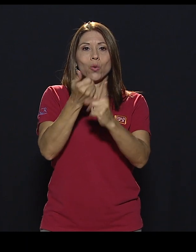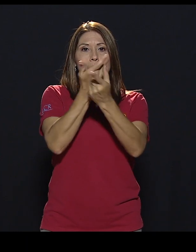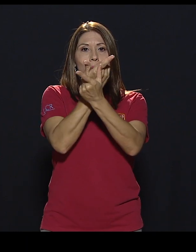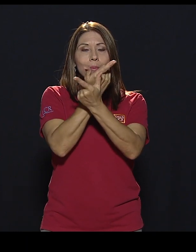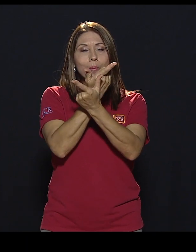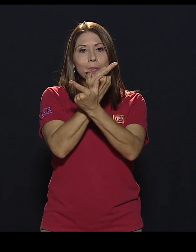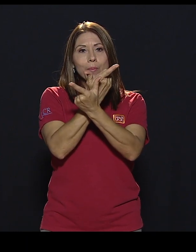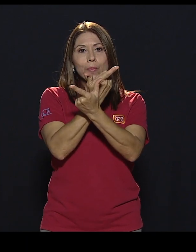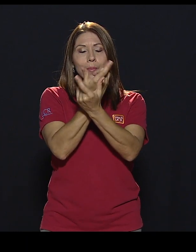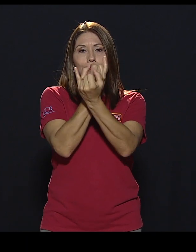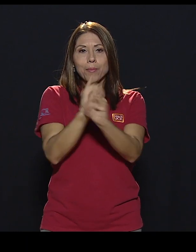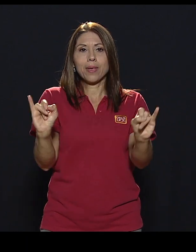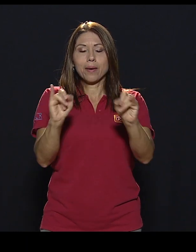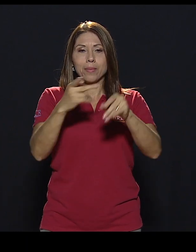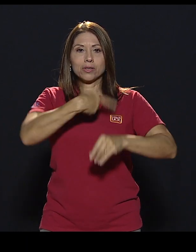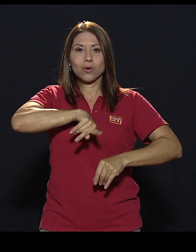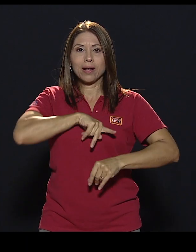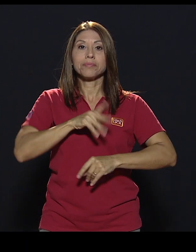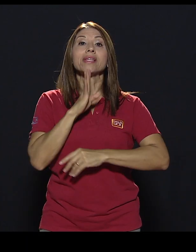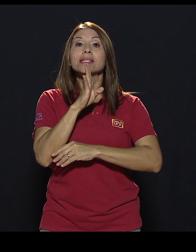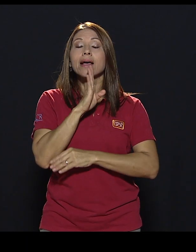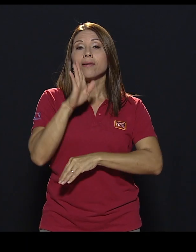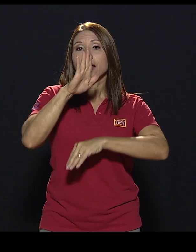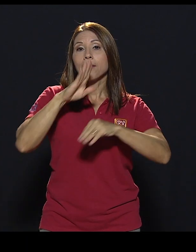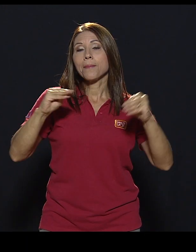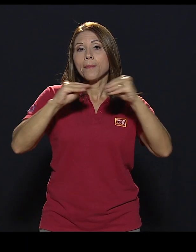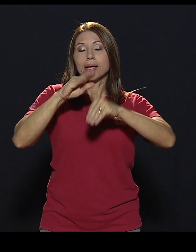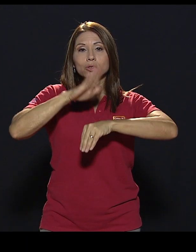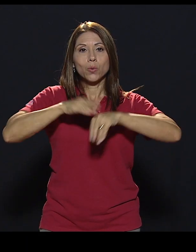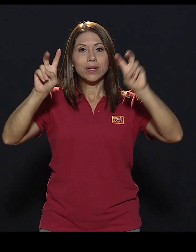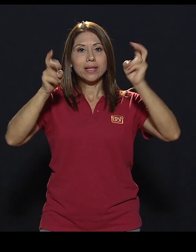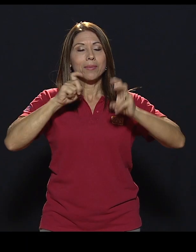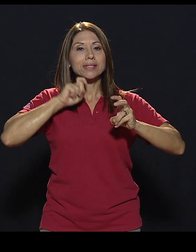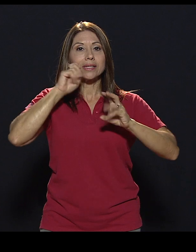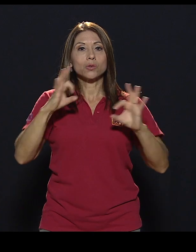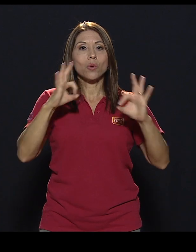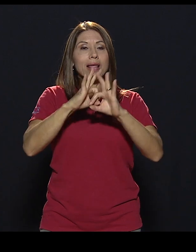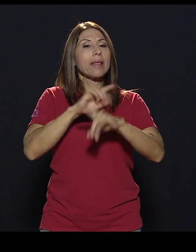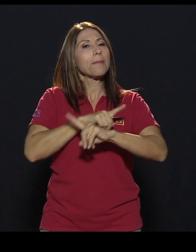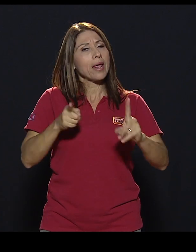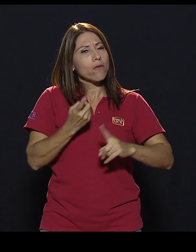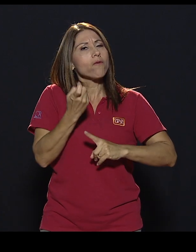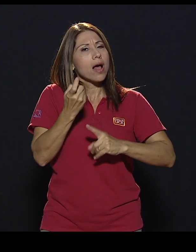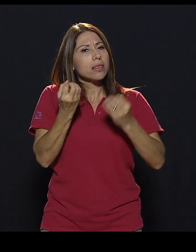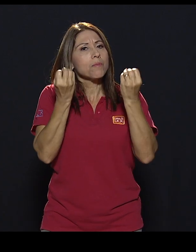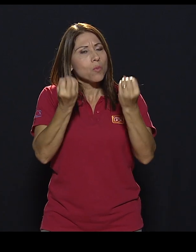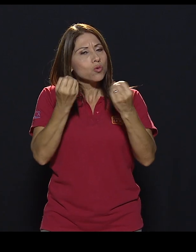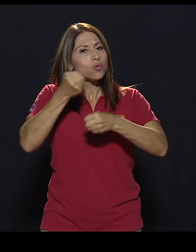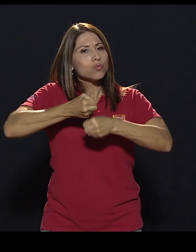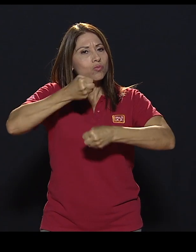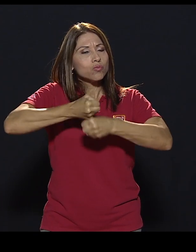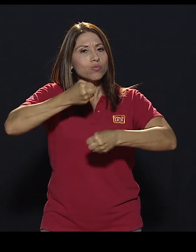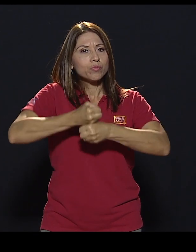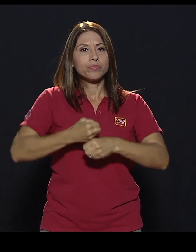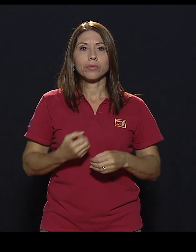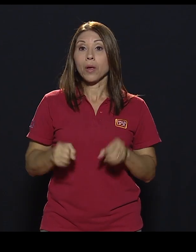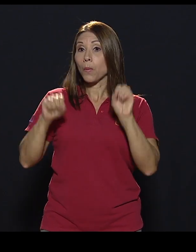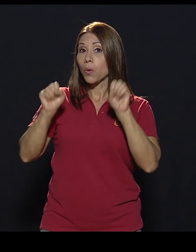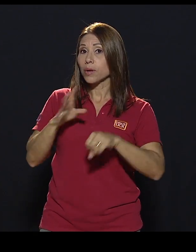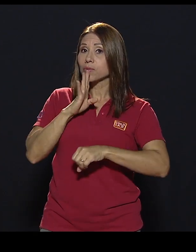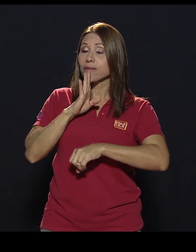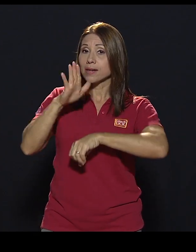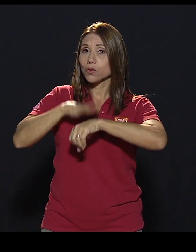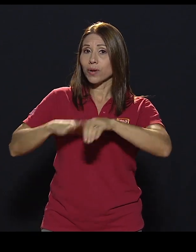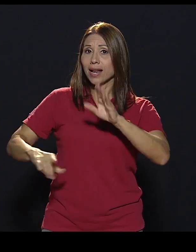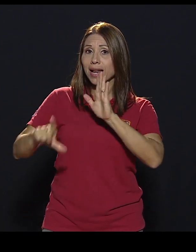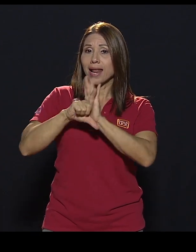se viene hablando un poco más del tema de la sexualidad, pero igual hay mucho camino que recorrer. Tal vez podríamos mencionar de qué manera la